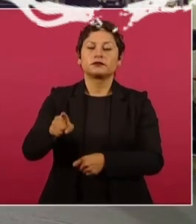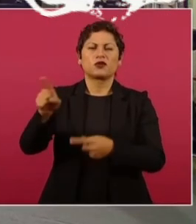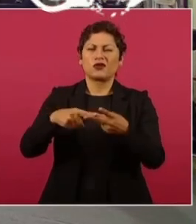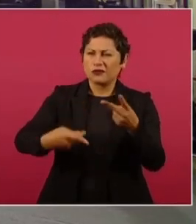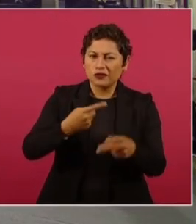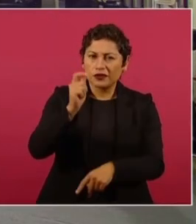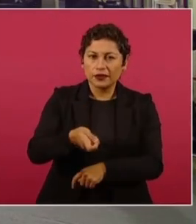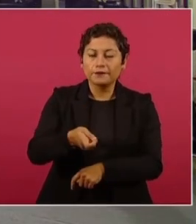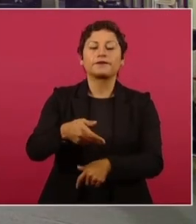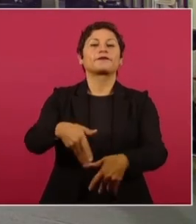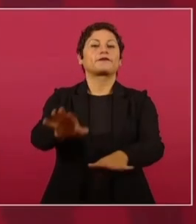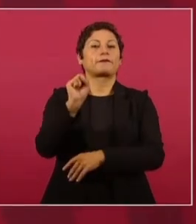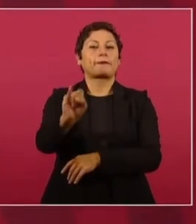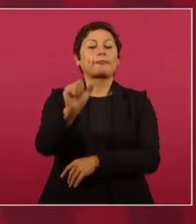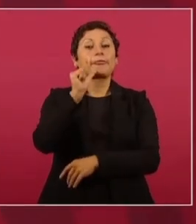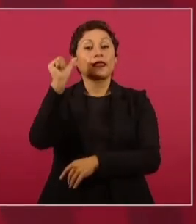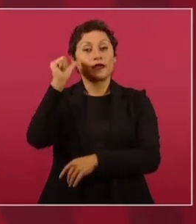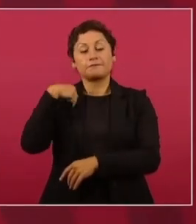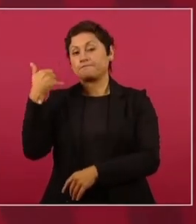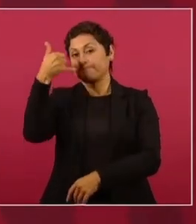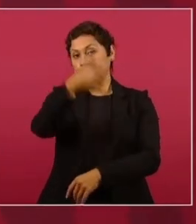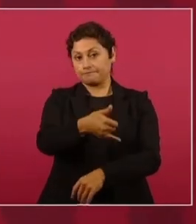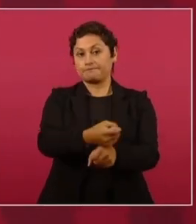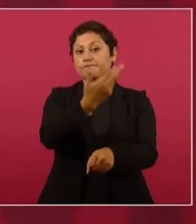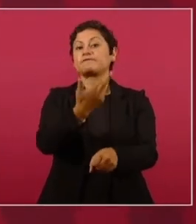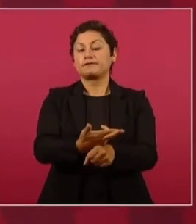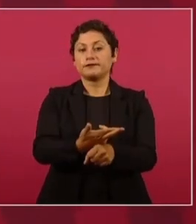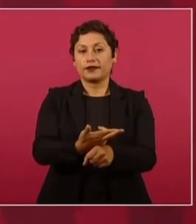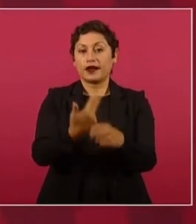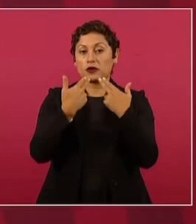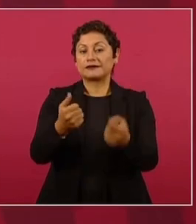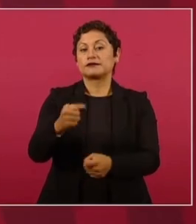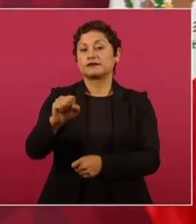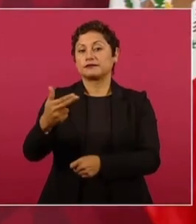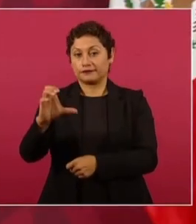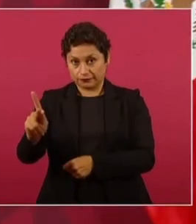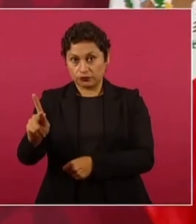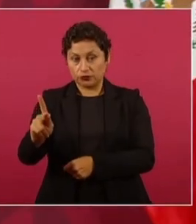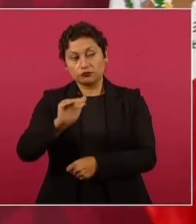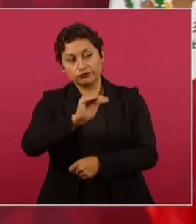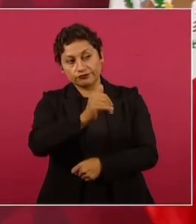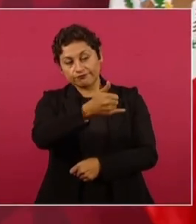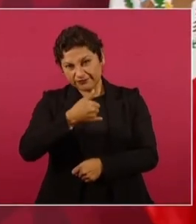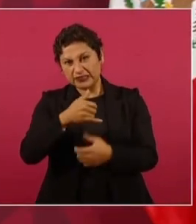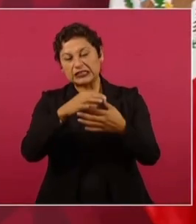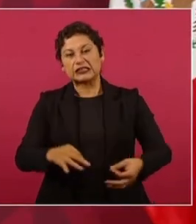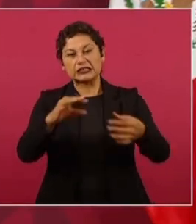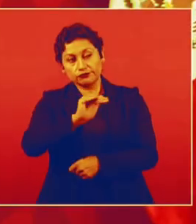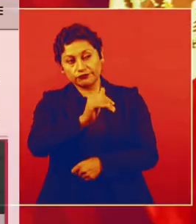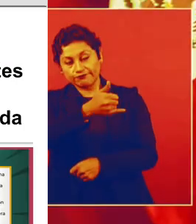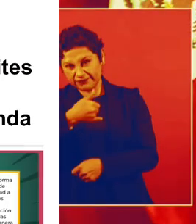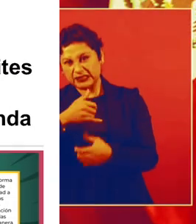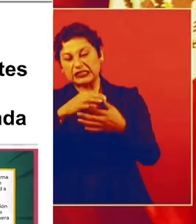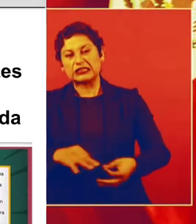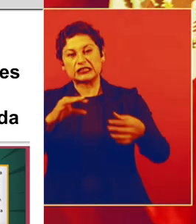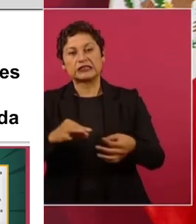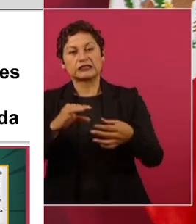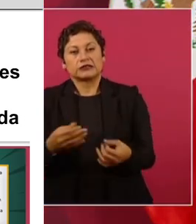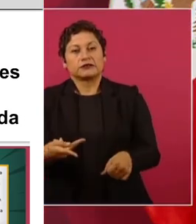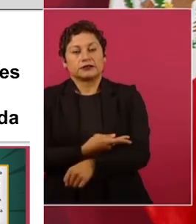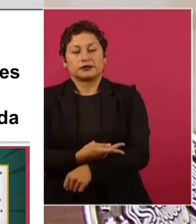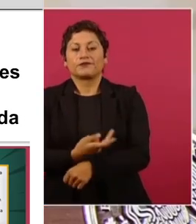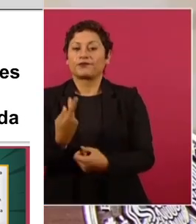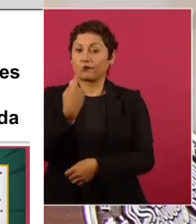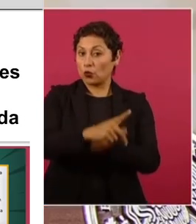Ah, sí, ayer le hablé al secretario de Hacienda para que nos dieran una explicación. Han tenido un problema técnico, han tenido un problema técnico